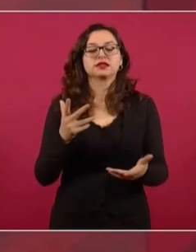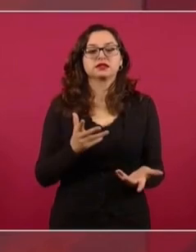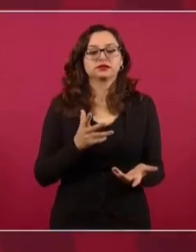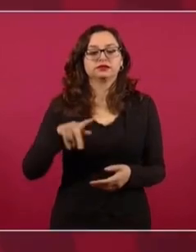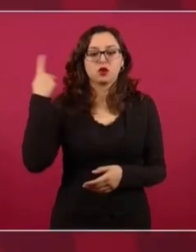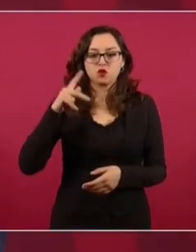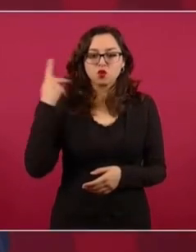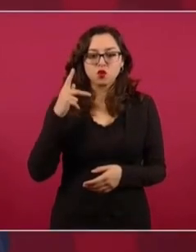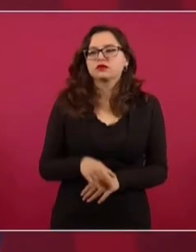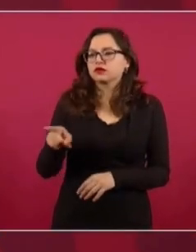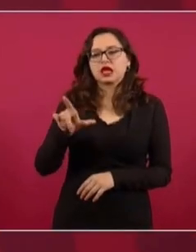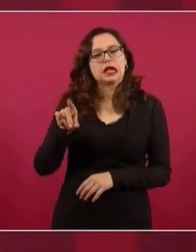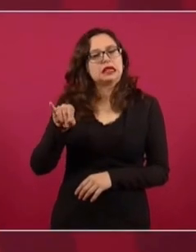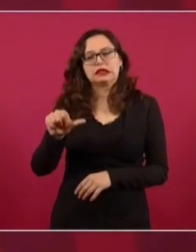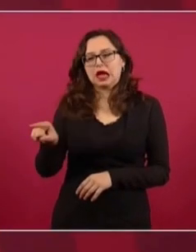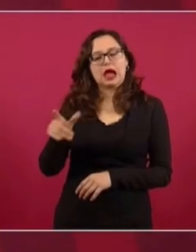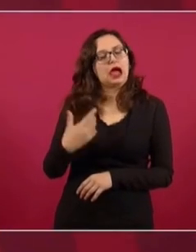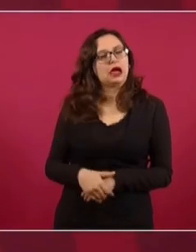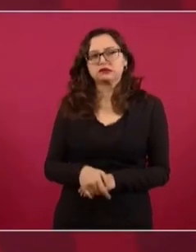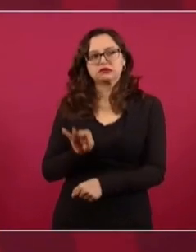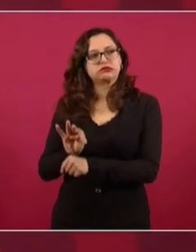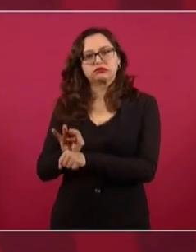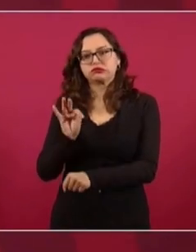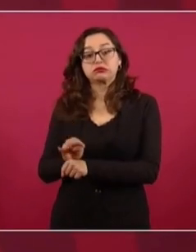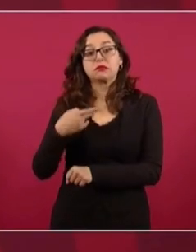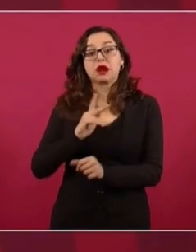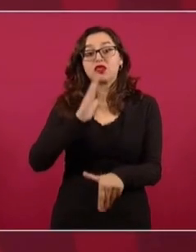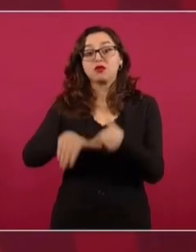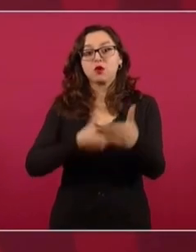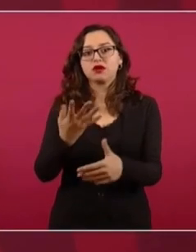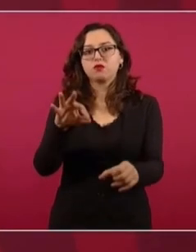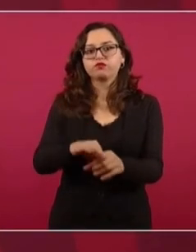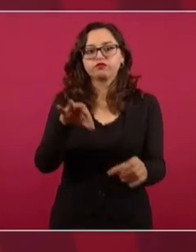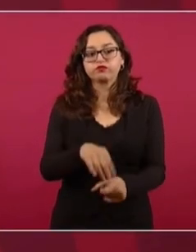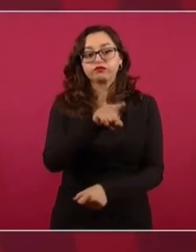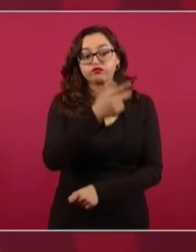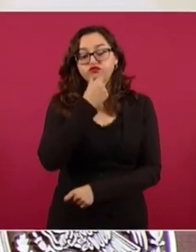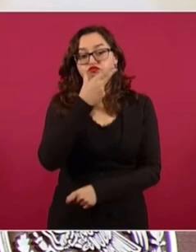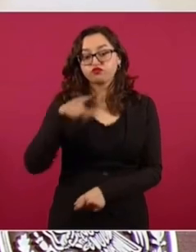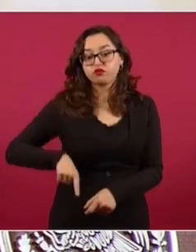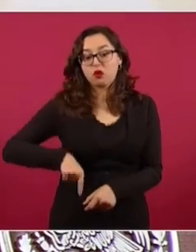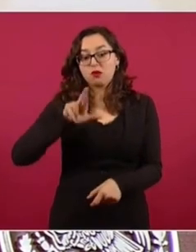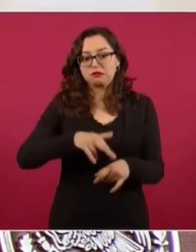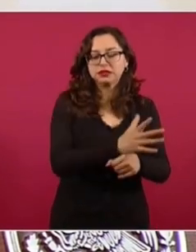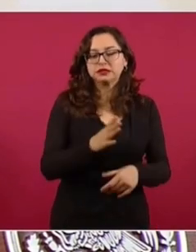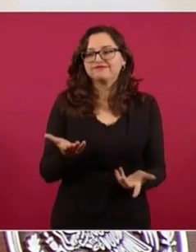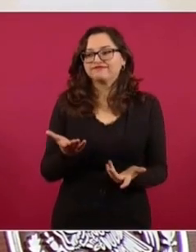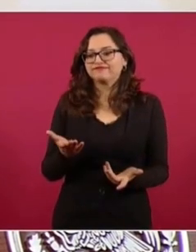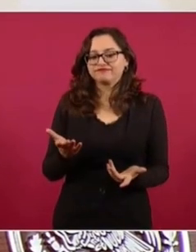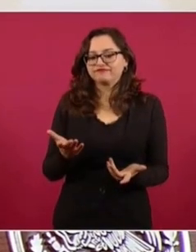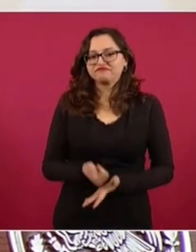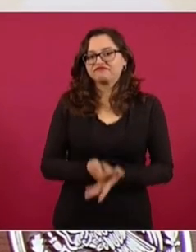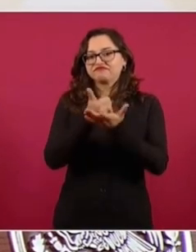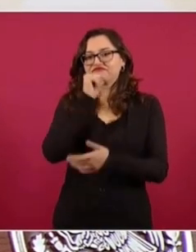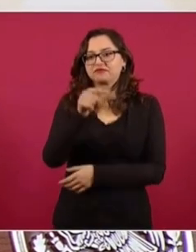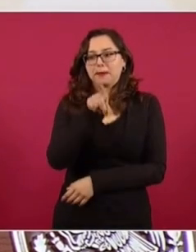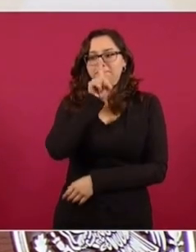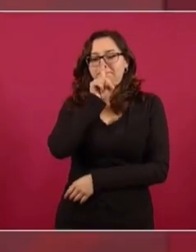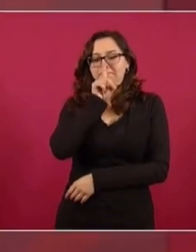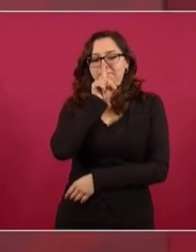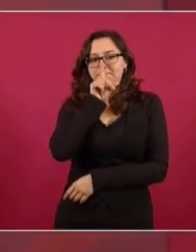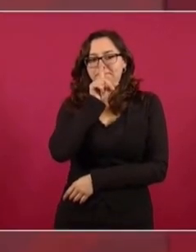para denunciar los hechos, como viene la elección y le ayudan, se calla y no se actúa. Entonces, nosotros